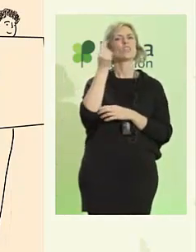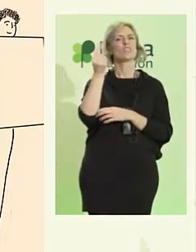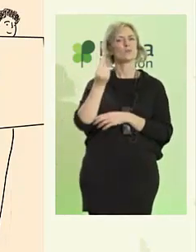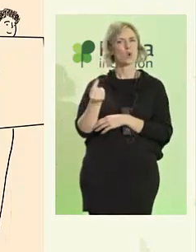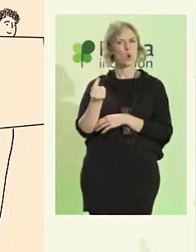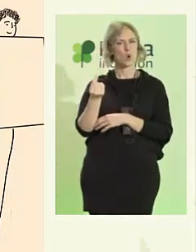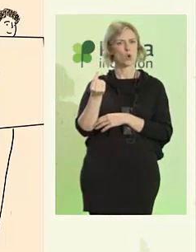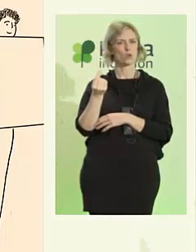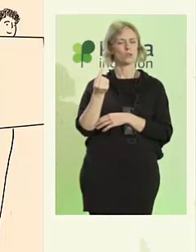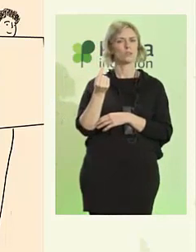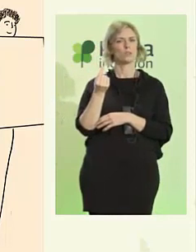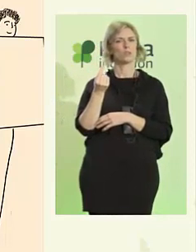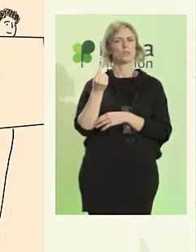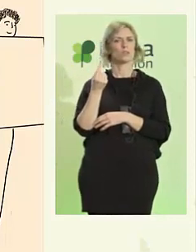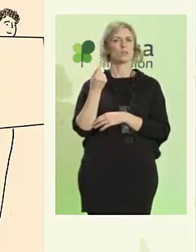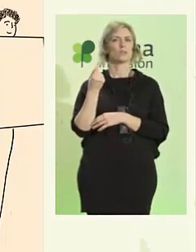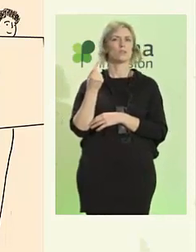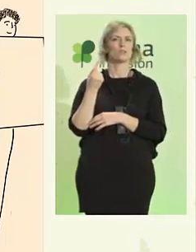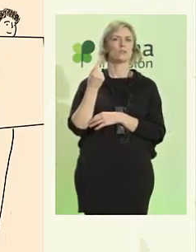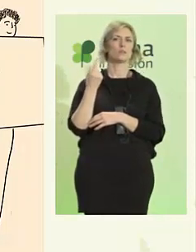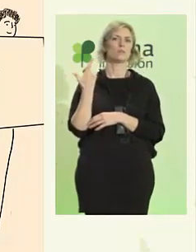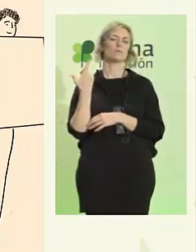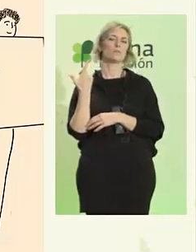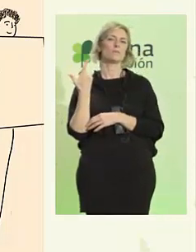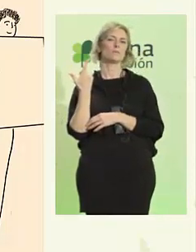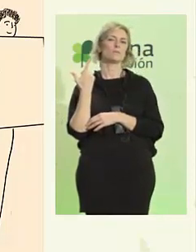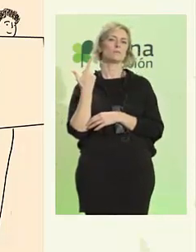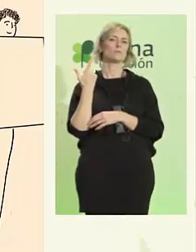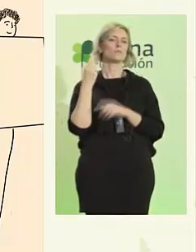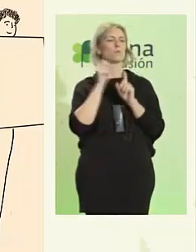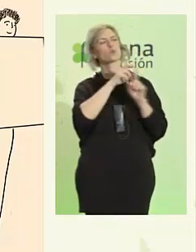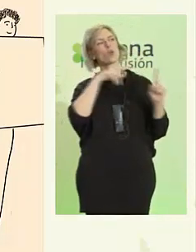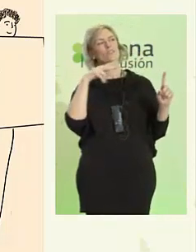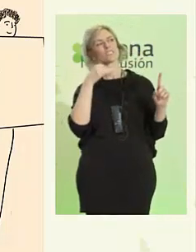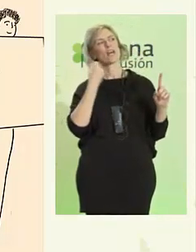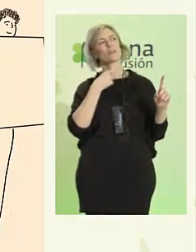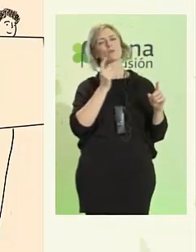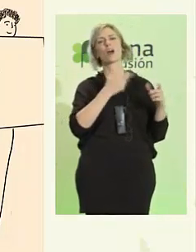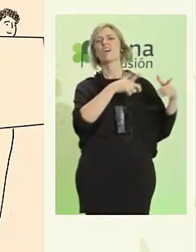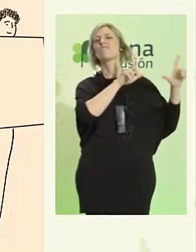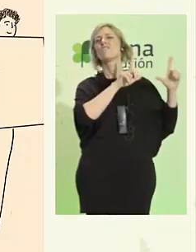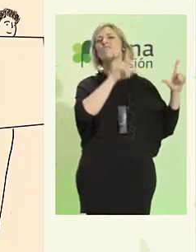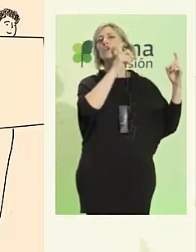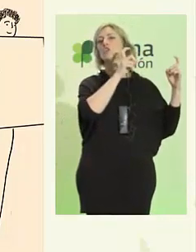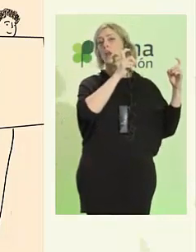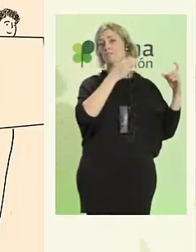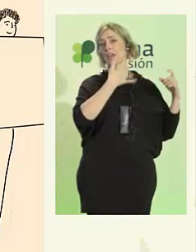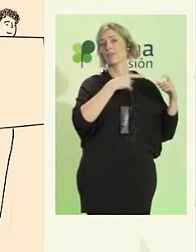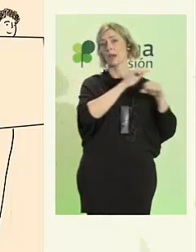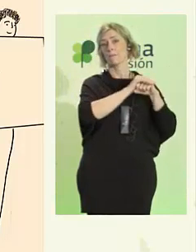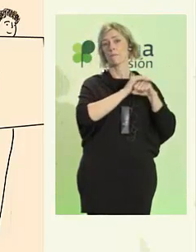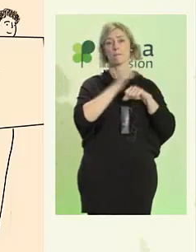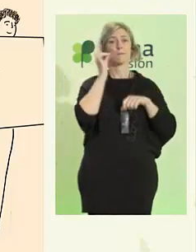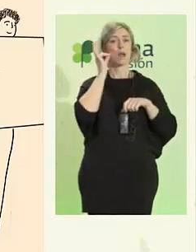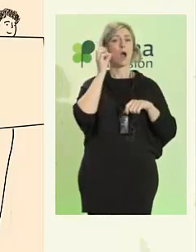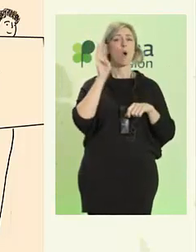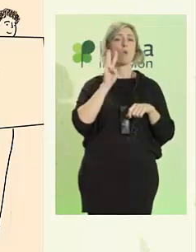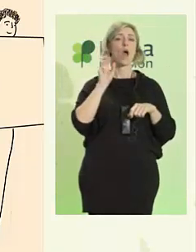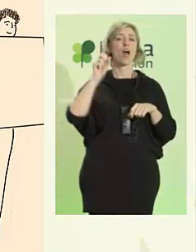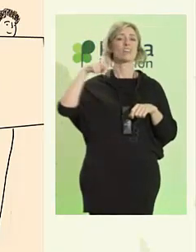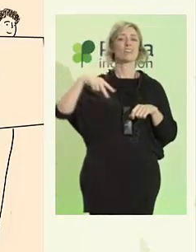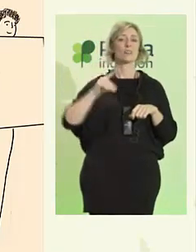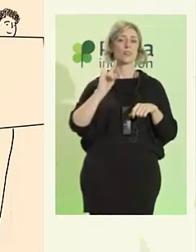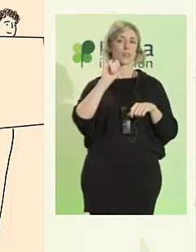fotografía de mi buen amigo Wendy. Con Esther hemos trabajado